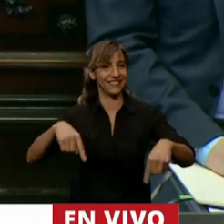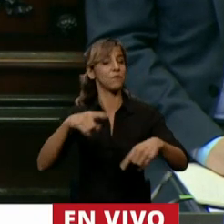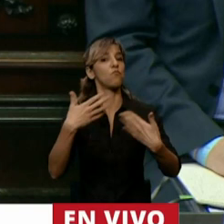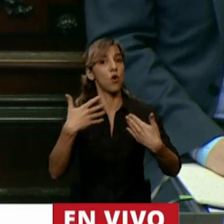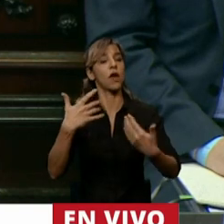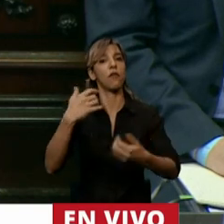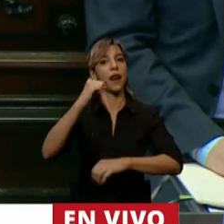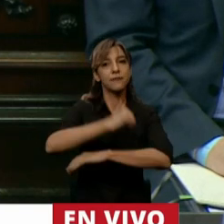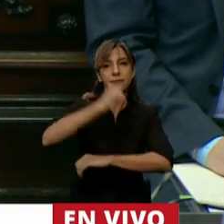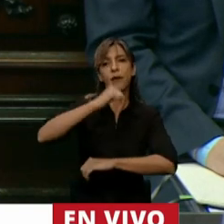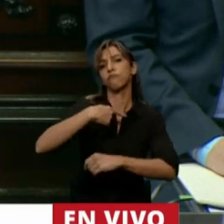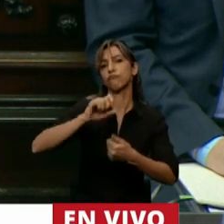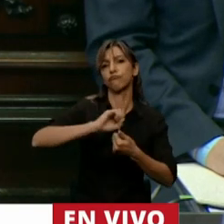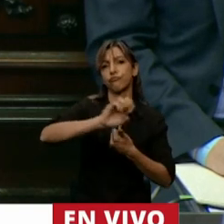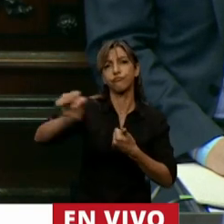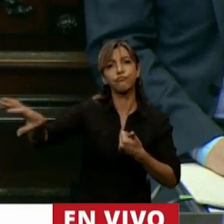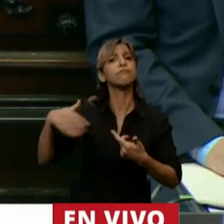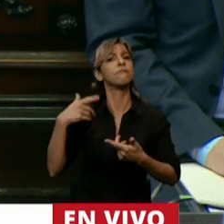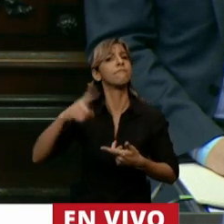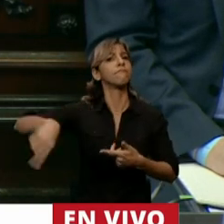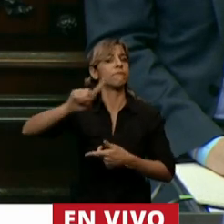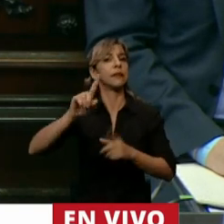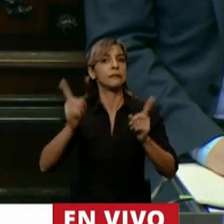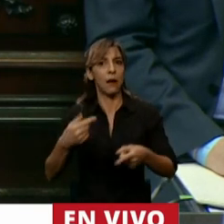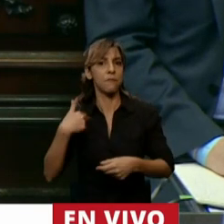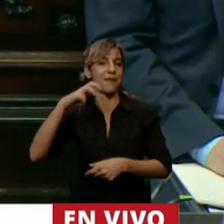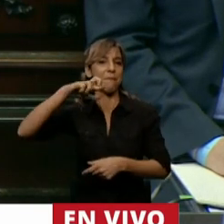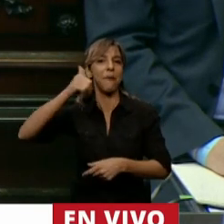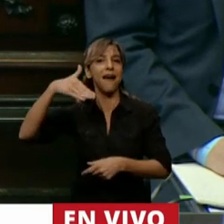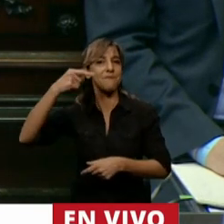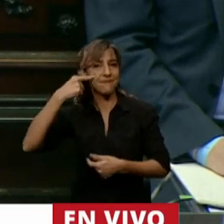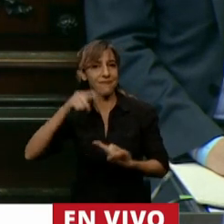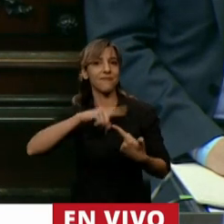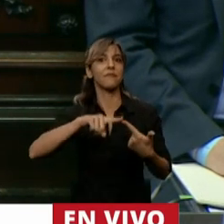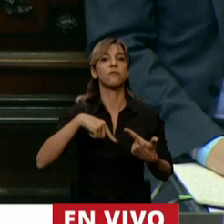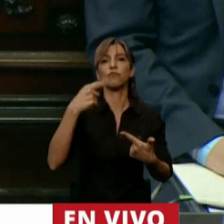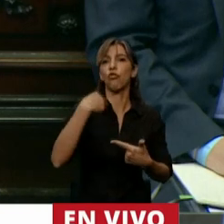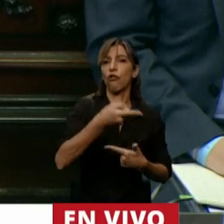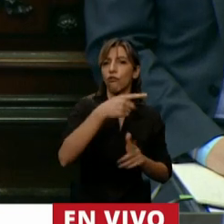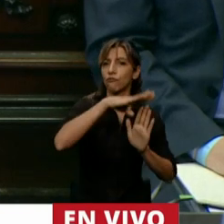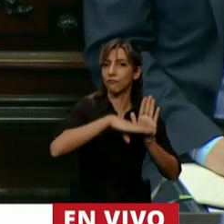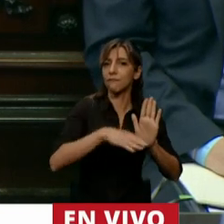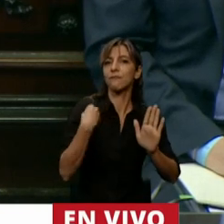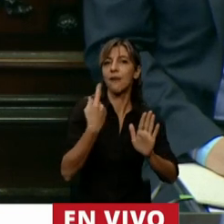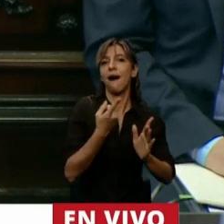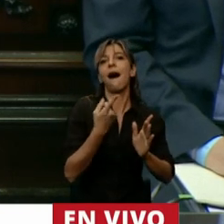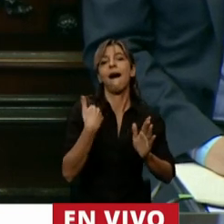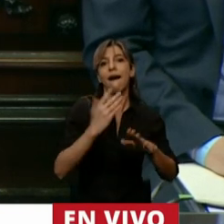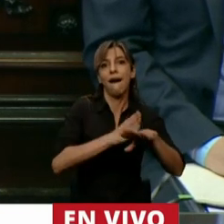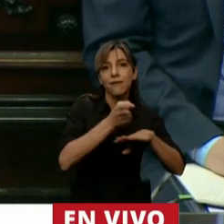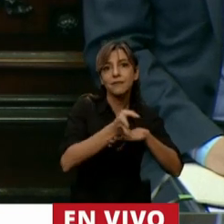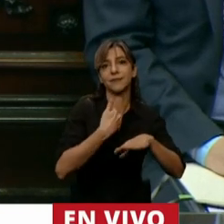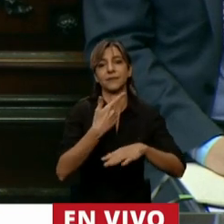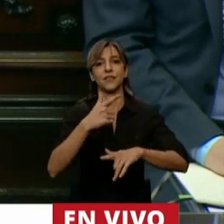también lanzamos un conjunto de programas para garantizar el derecho al acceso a los bienes y servicios de tecnología de la información y comunicación